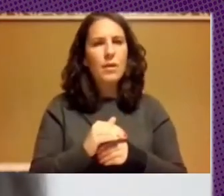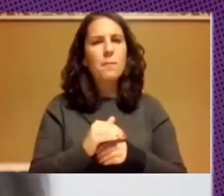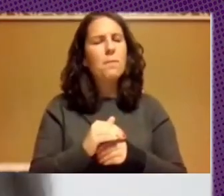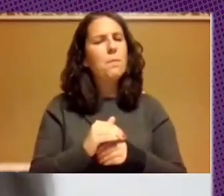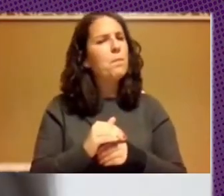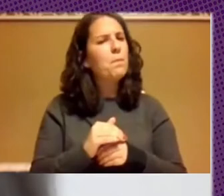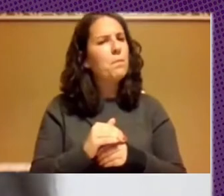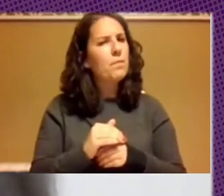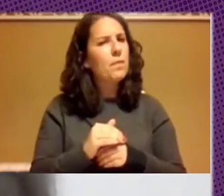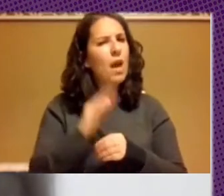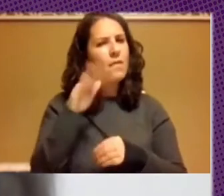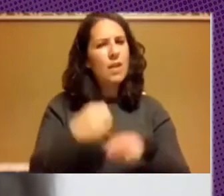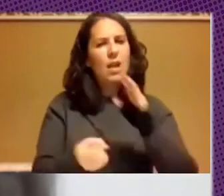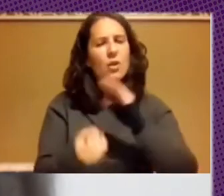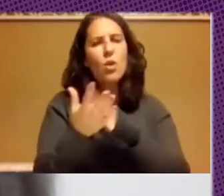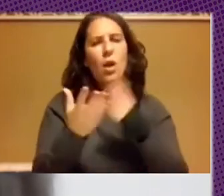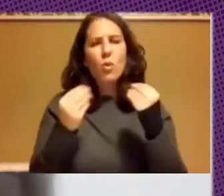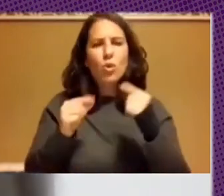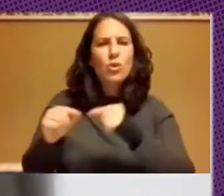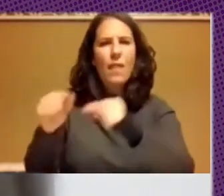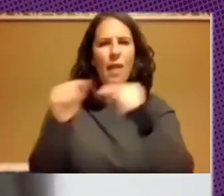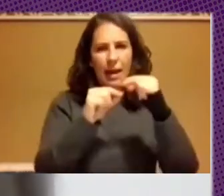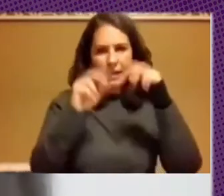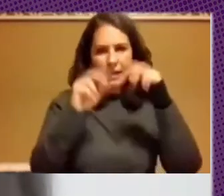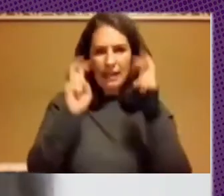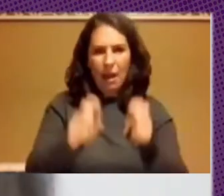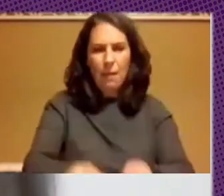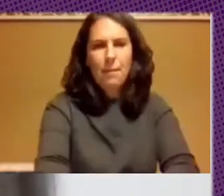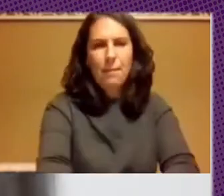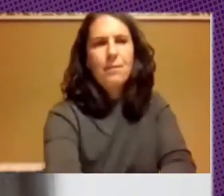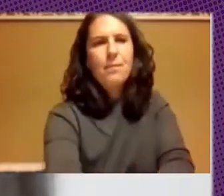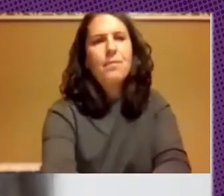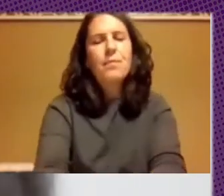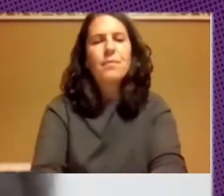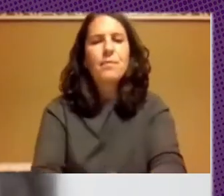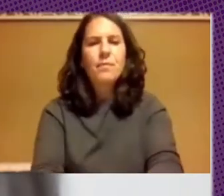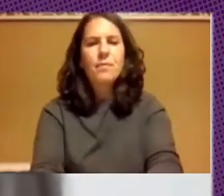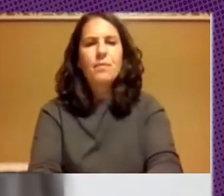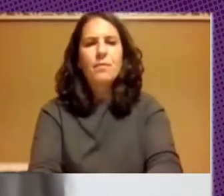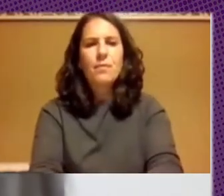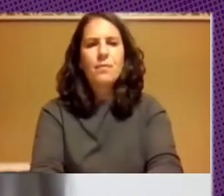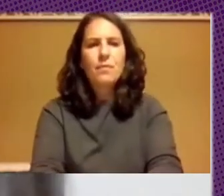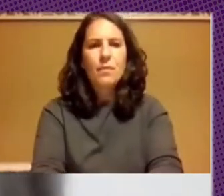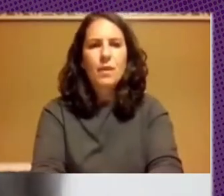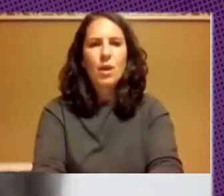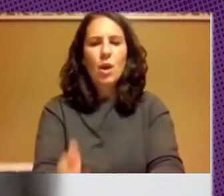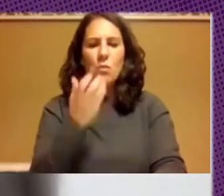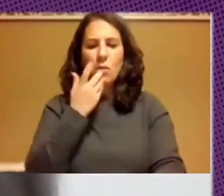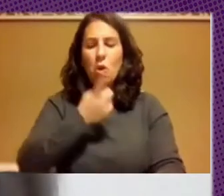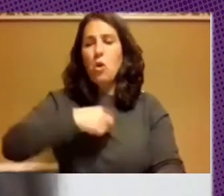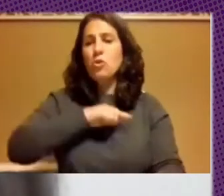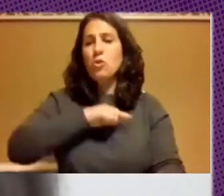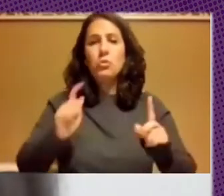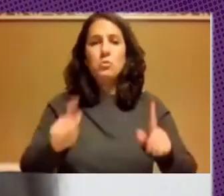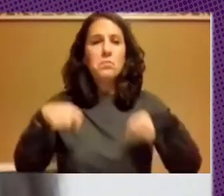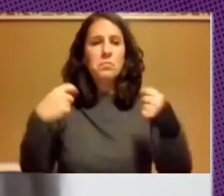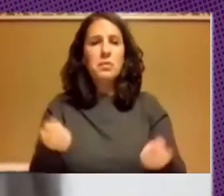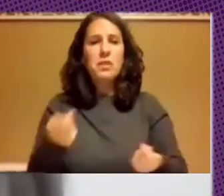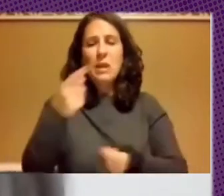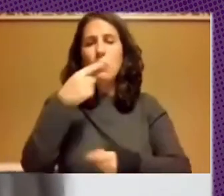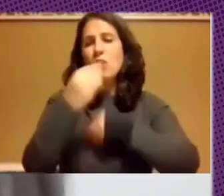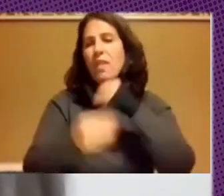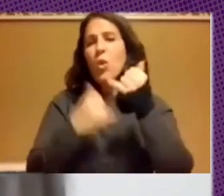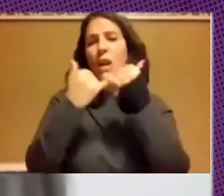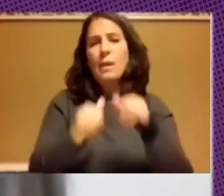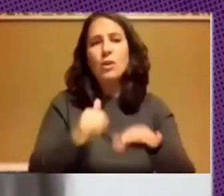debate en torno a ese tema cómo tenemos tan naturalizado que hacemos un evento sobre soberanía tecnológica y